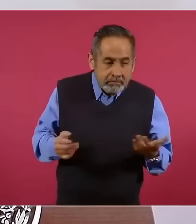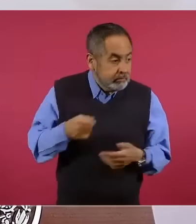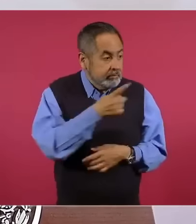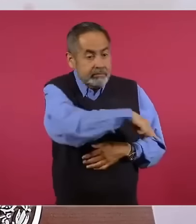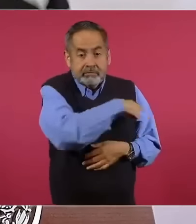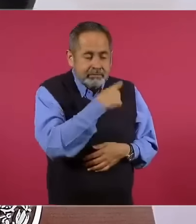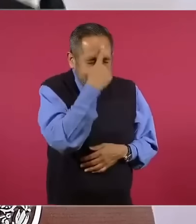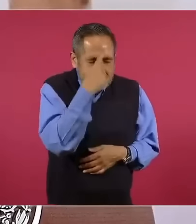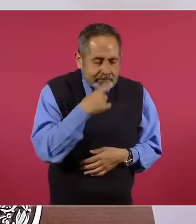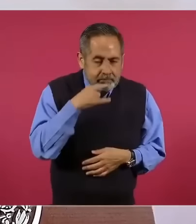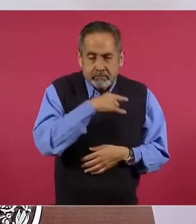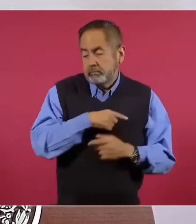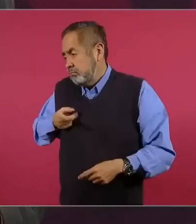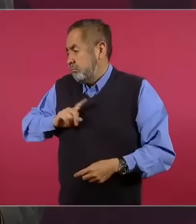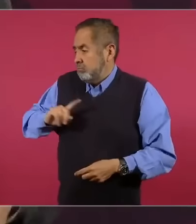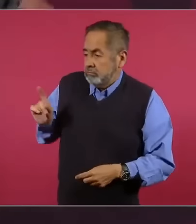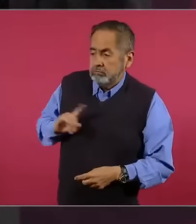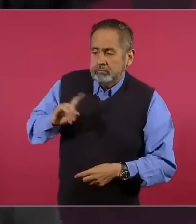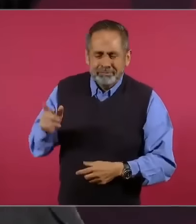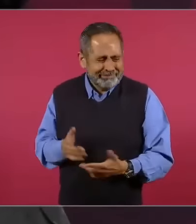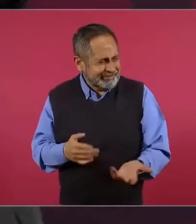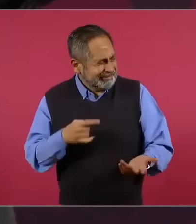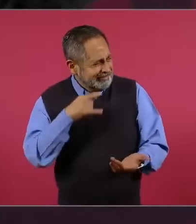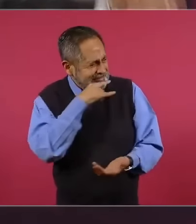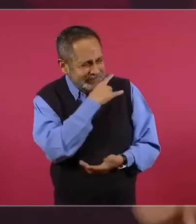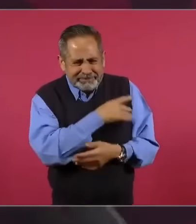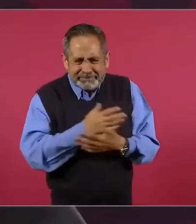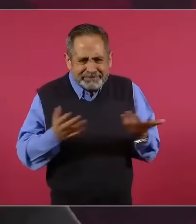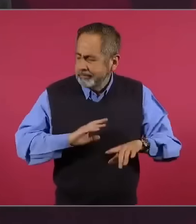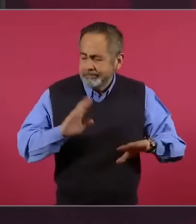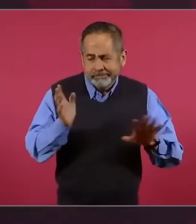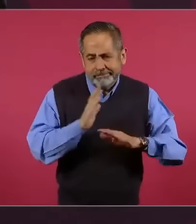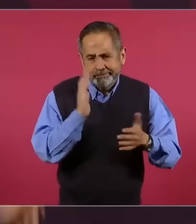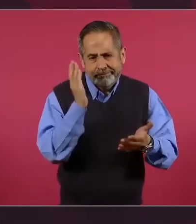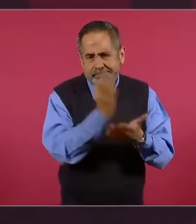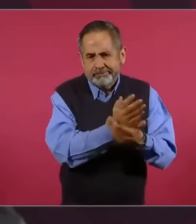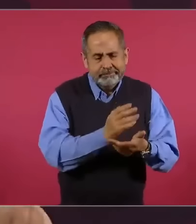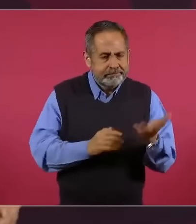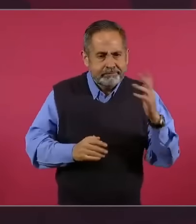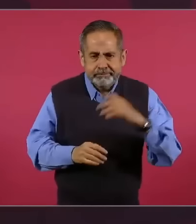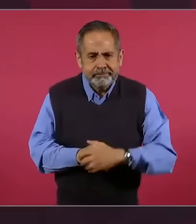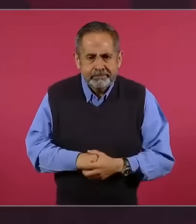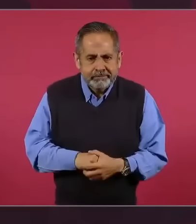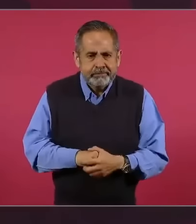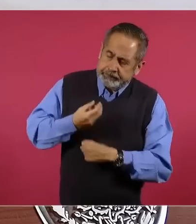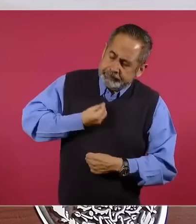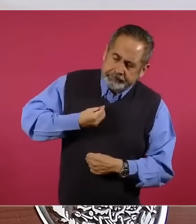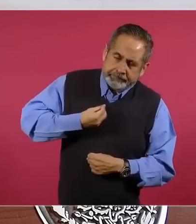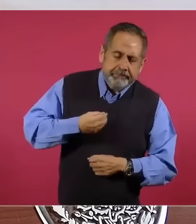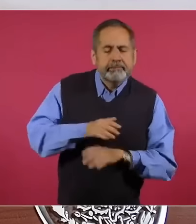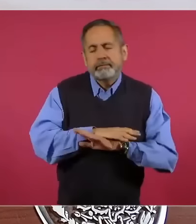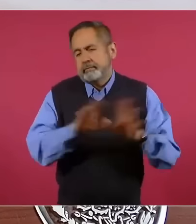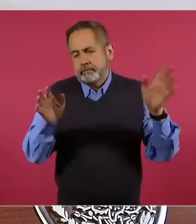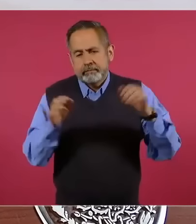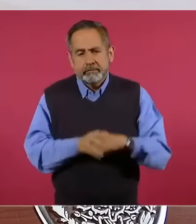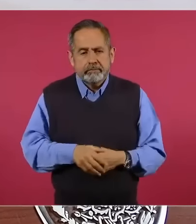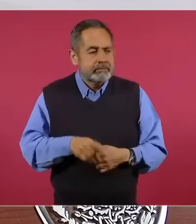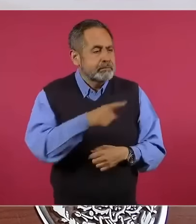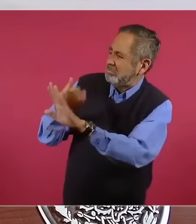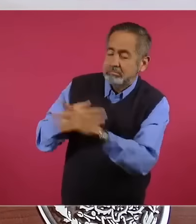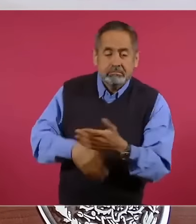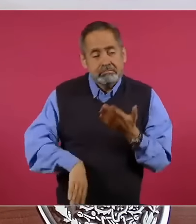se oponen y los hemos tenido que padecer seis años. Campañas de